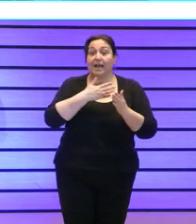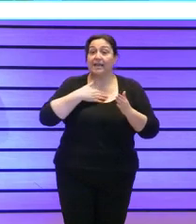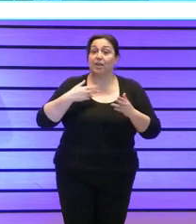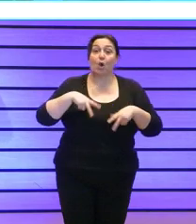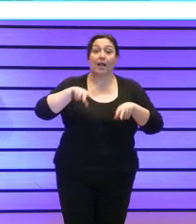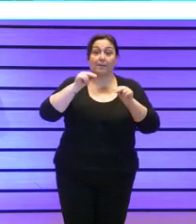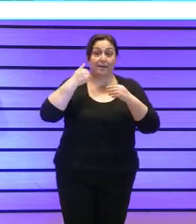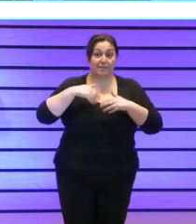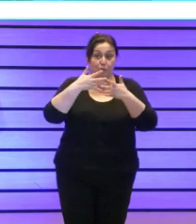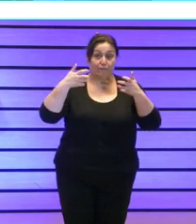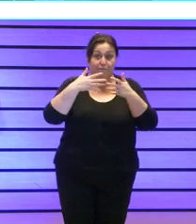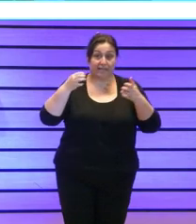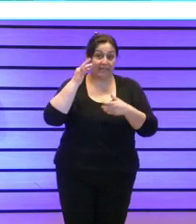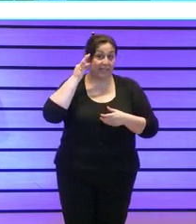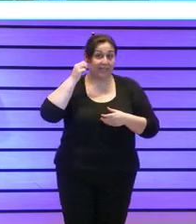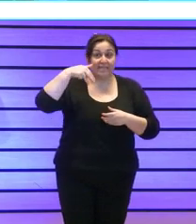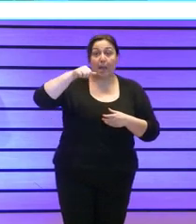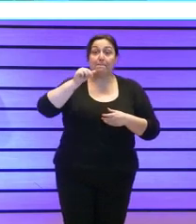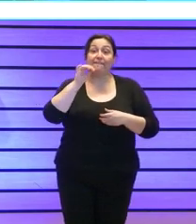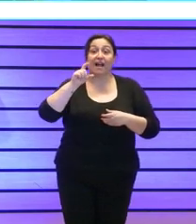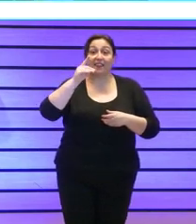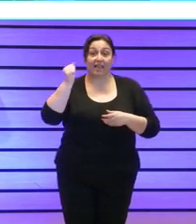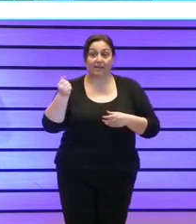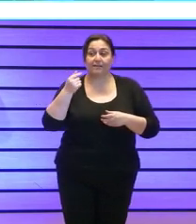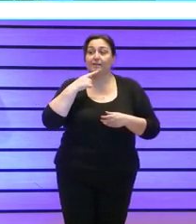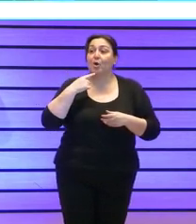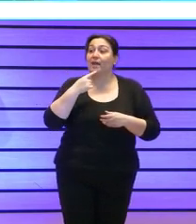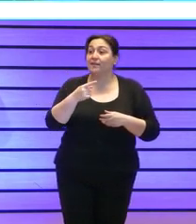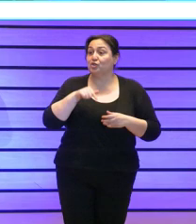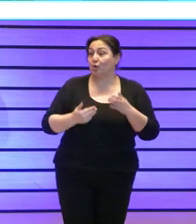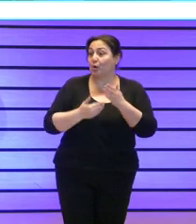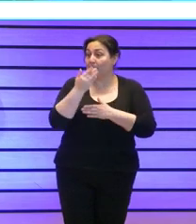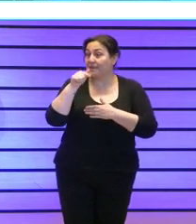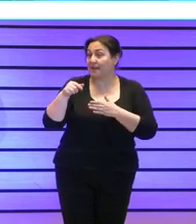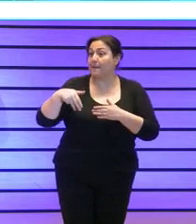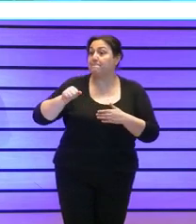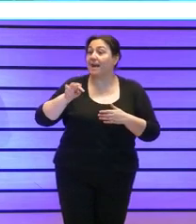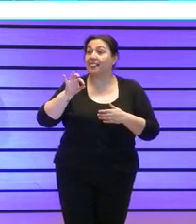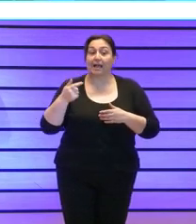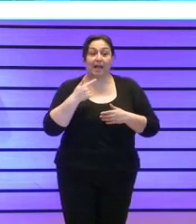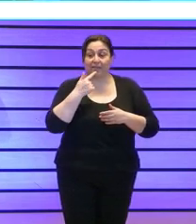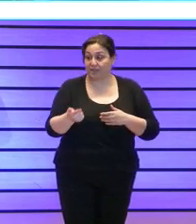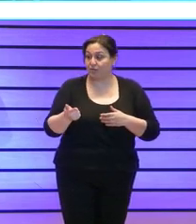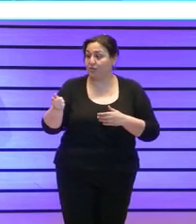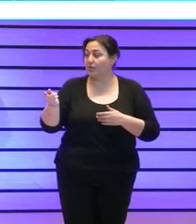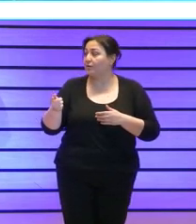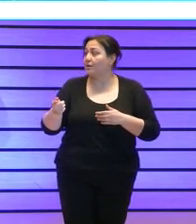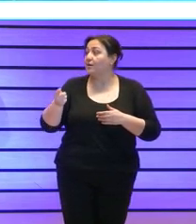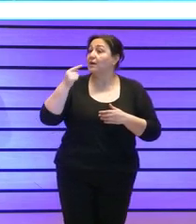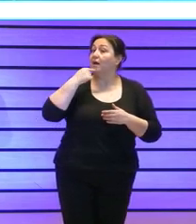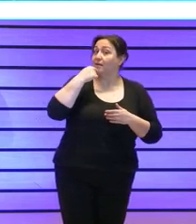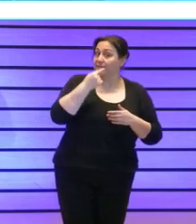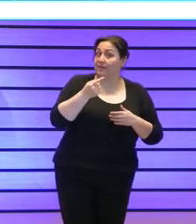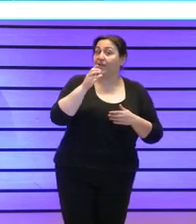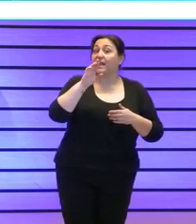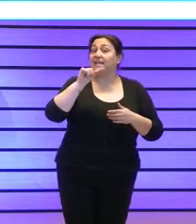la frase de Mafalda porque bueno como nos dijo esta mañana Marta y nos dijo Cristina que hay que